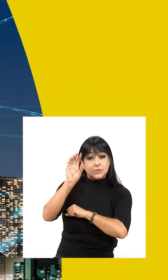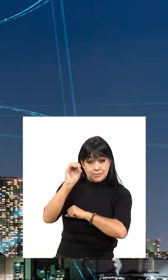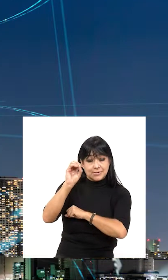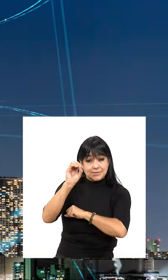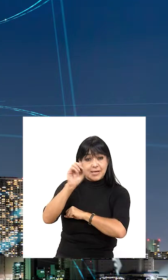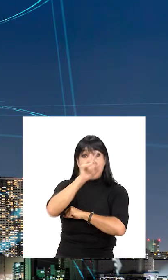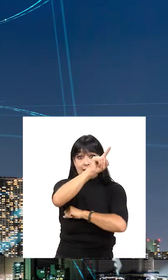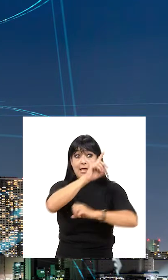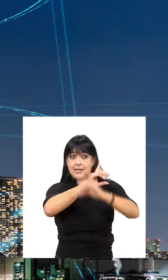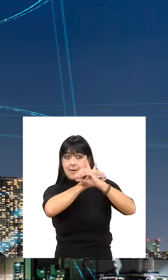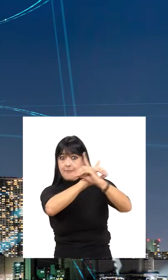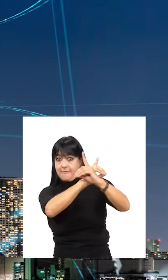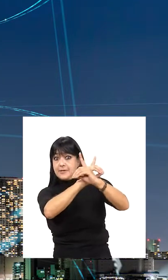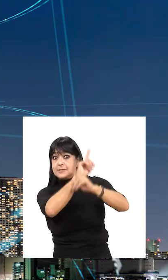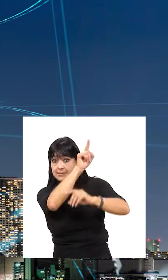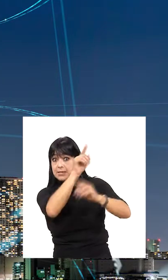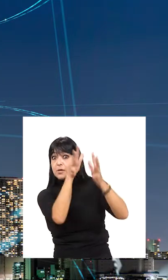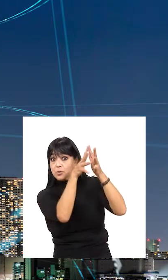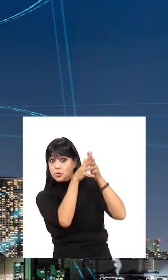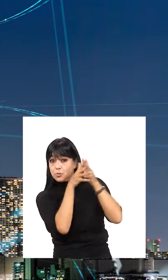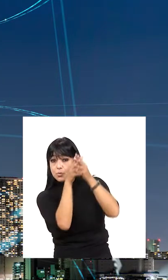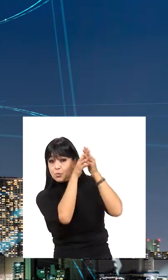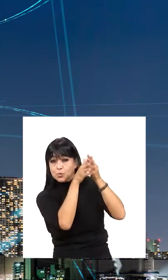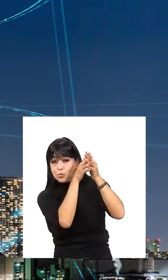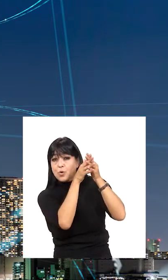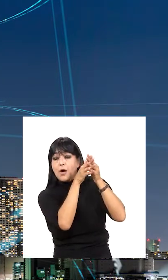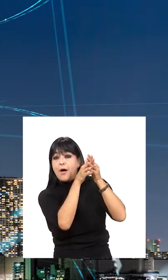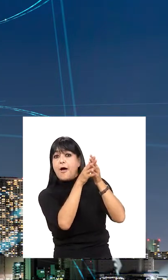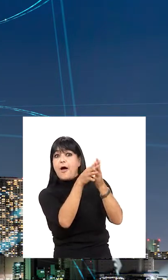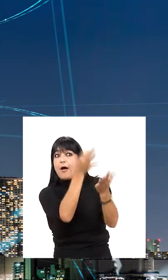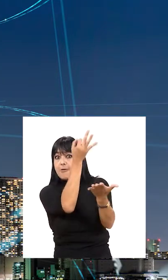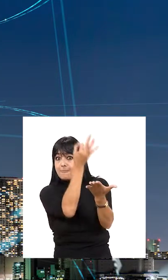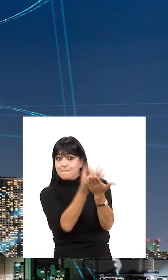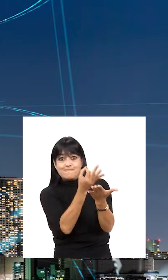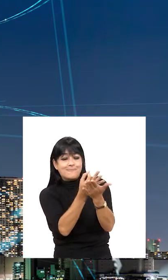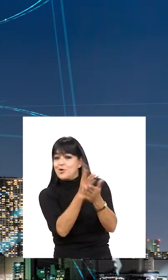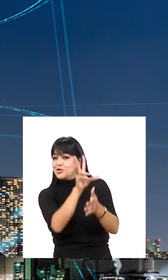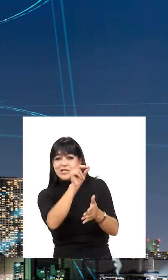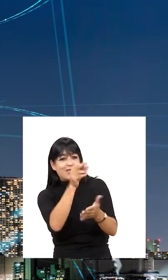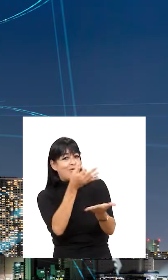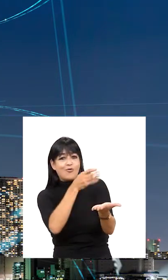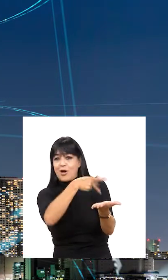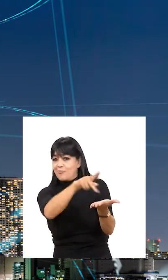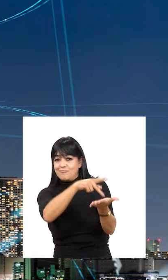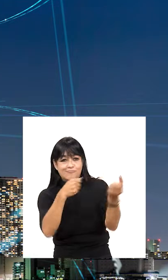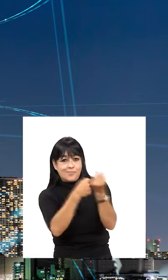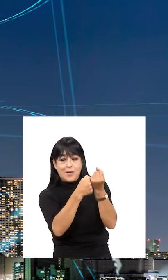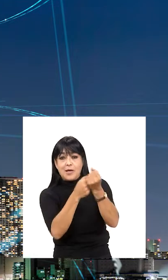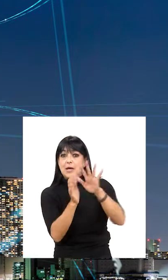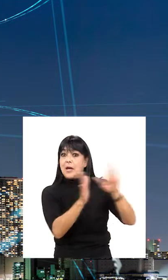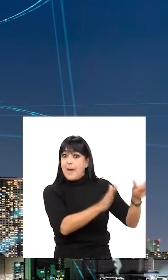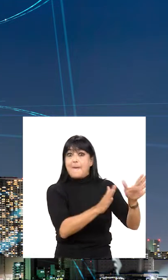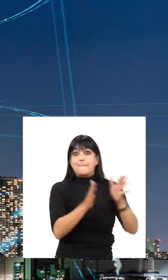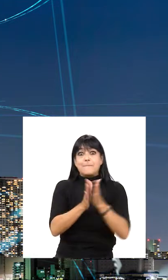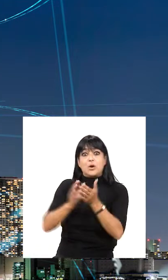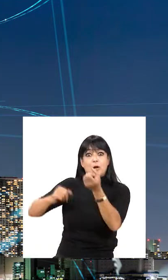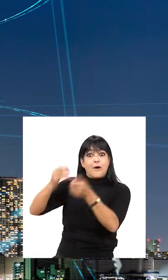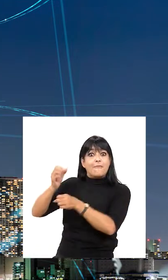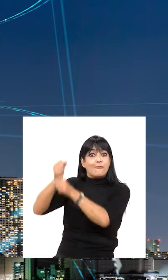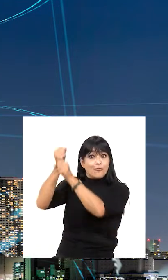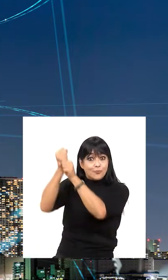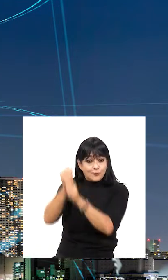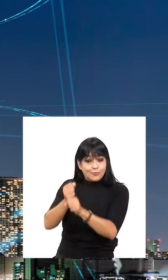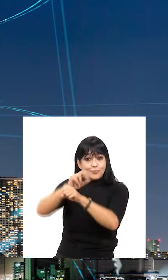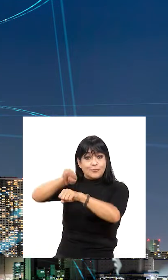En la década de los 80, el Departamento de Defensa de Estados Unidos deja de financiar ARPANET,